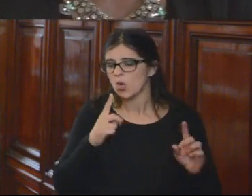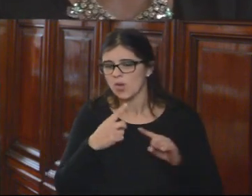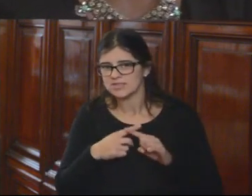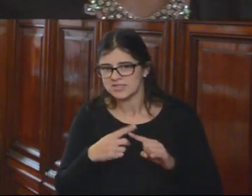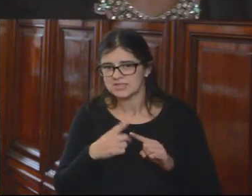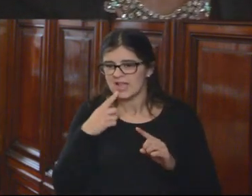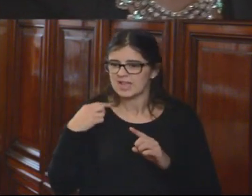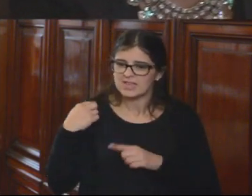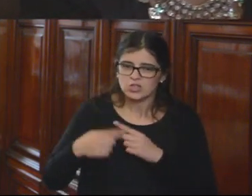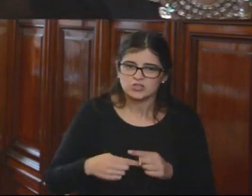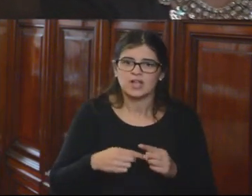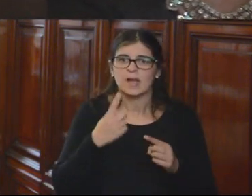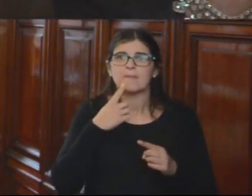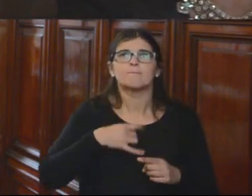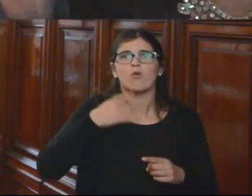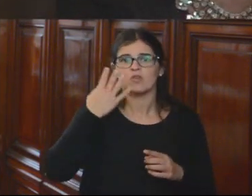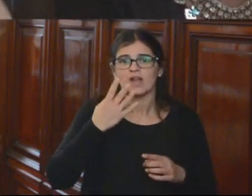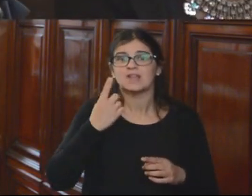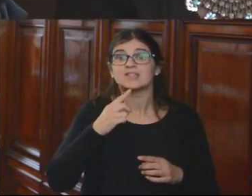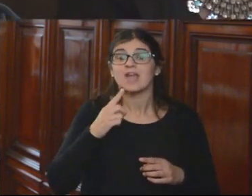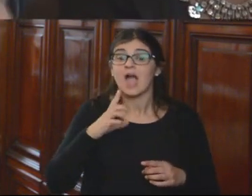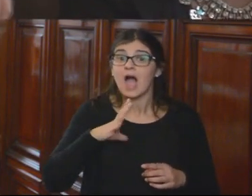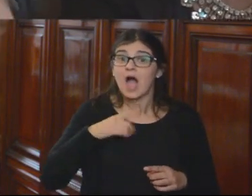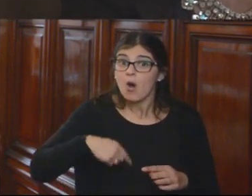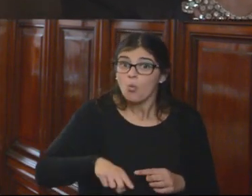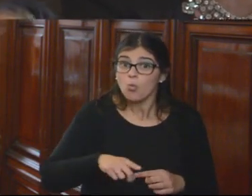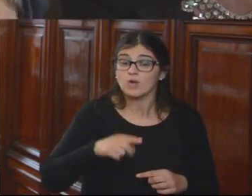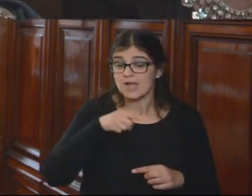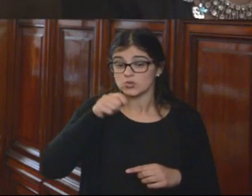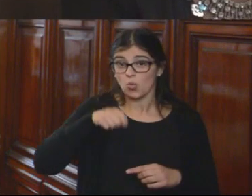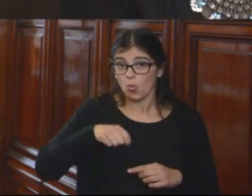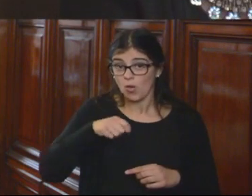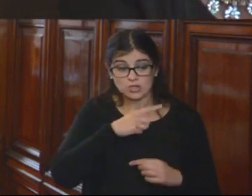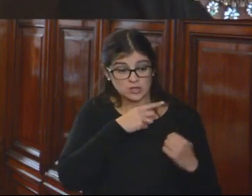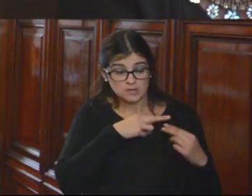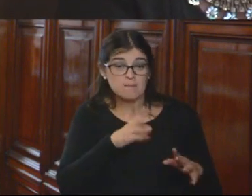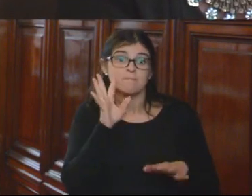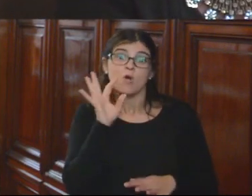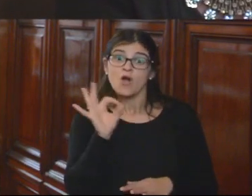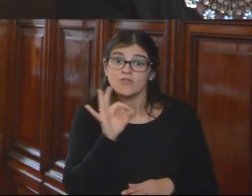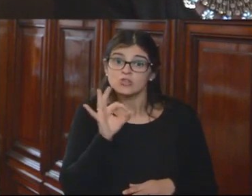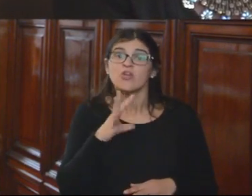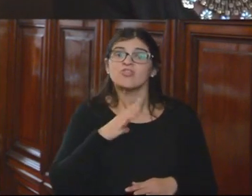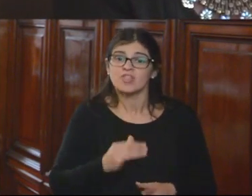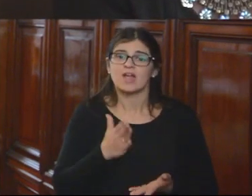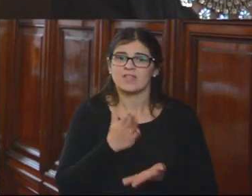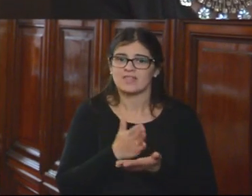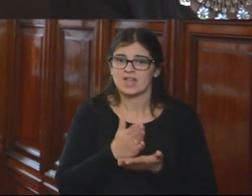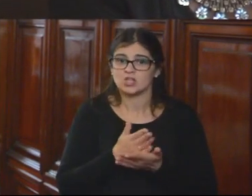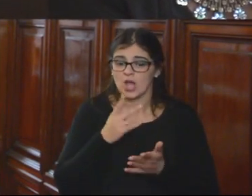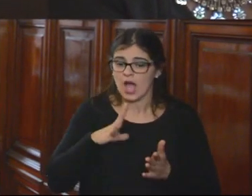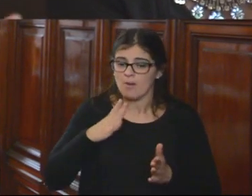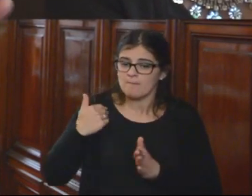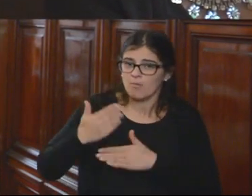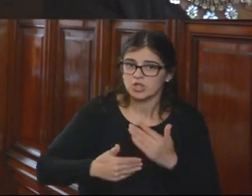transitorialidad o la provisionalidad, sino que aún esos jueces transitorios o provisorios tienen derecho al debido proceso.